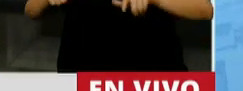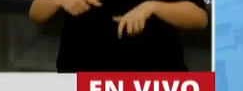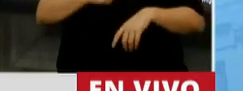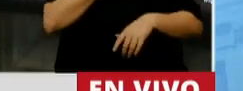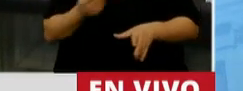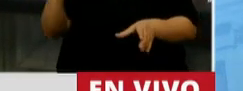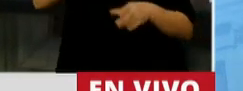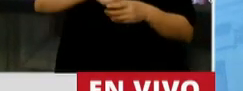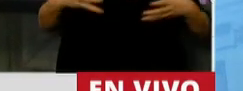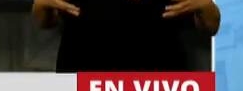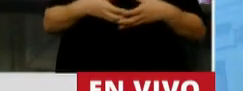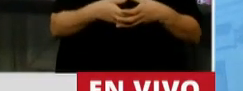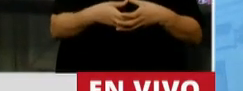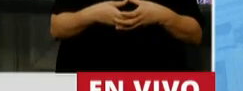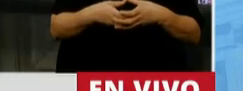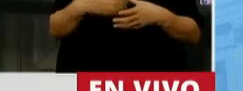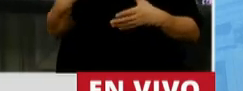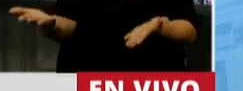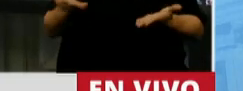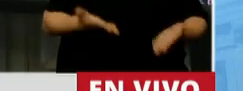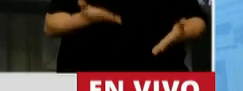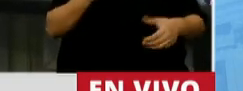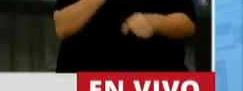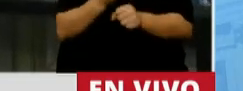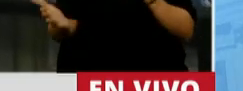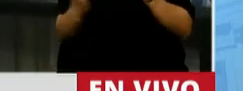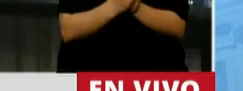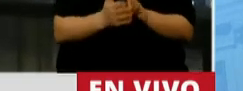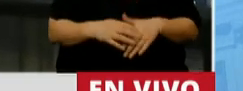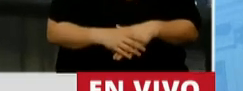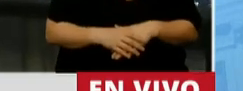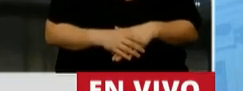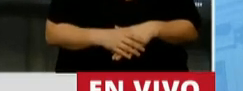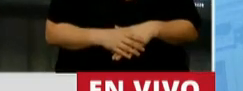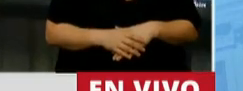participar en esta tarea. ¿Sabe qué, presidente?